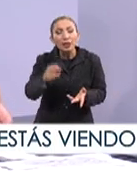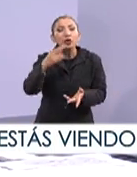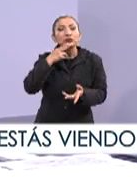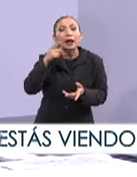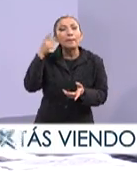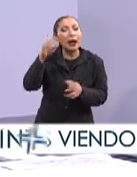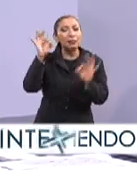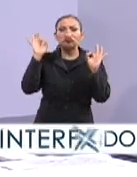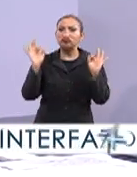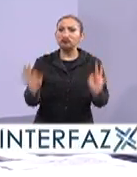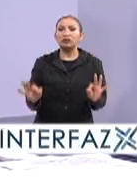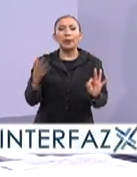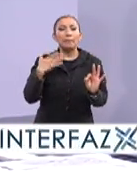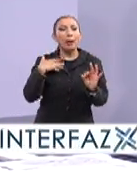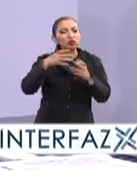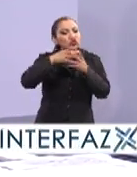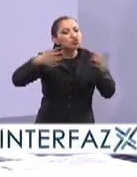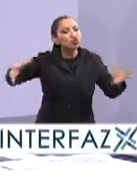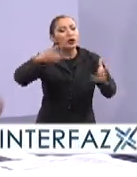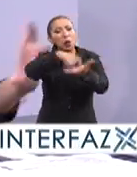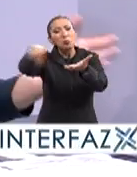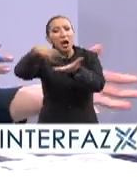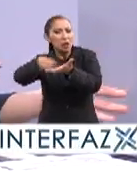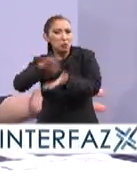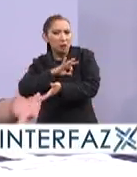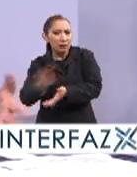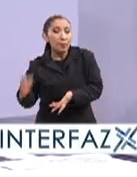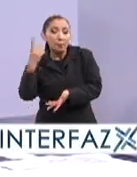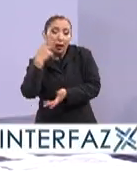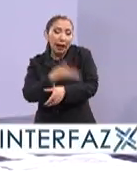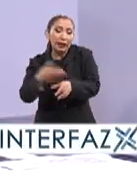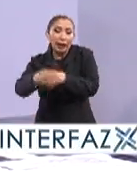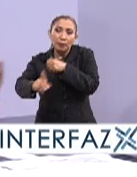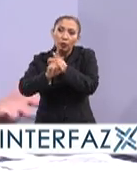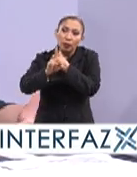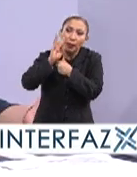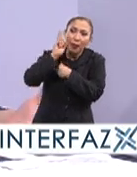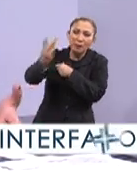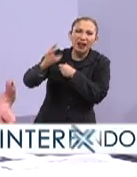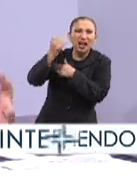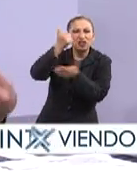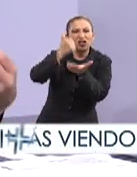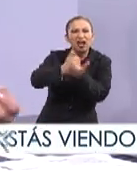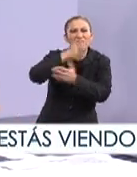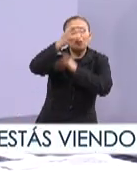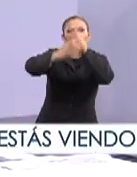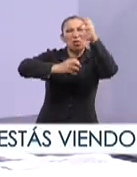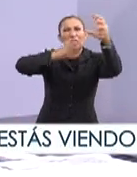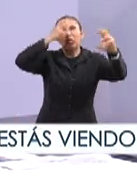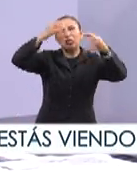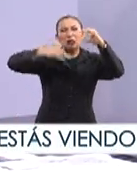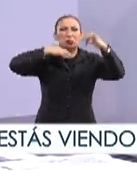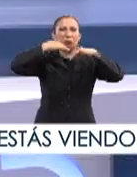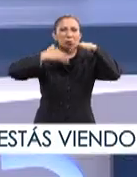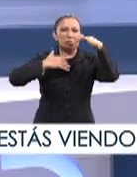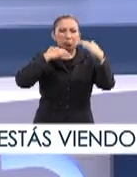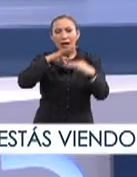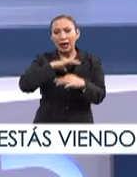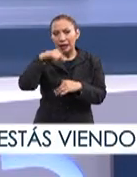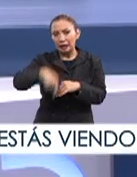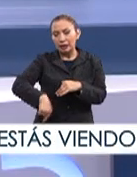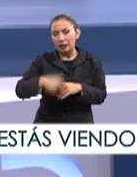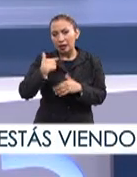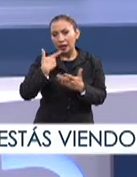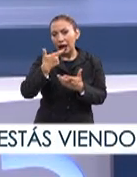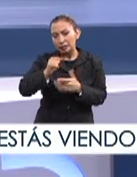utilizarse de forma masiva y común, ahora sí que para resolver el problema de la ciudad, de las emisiones tan altas que tenemos